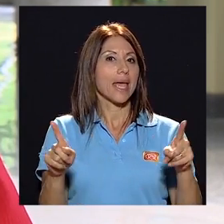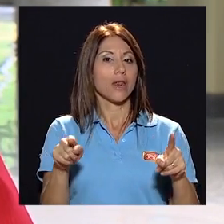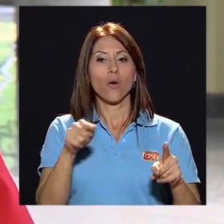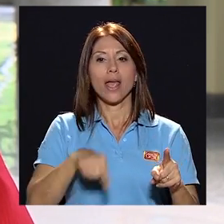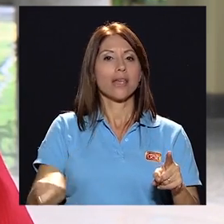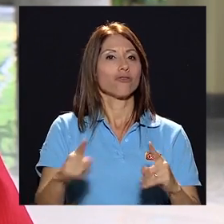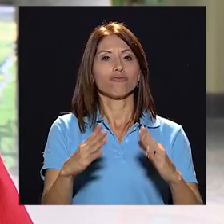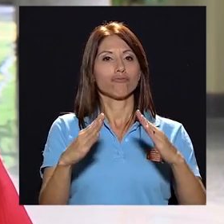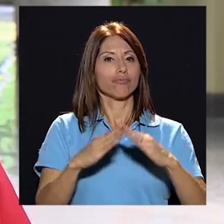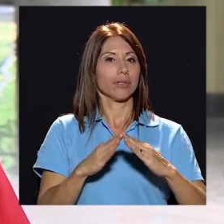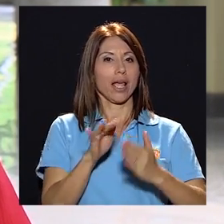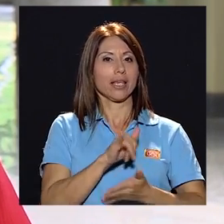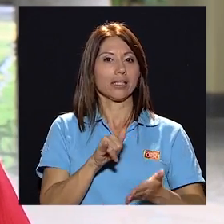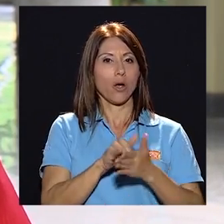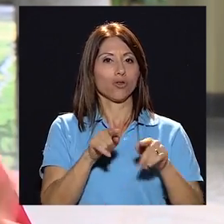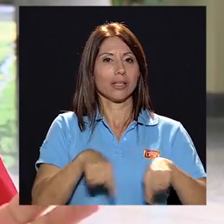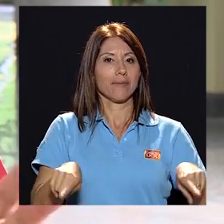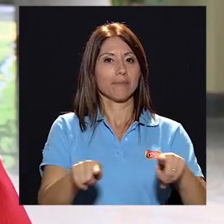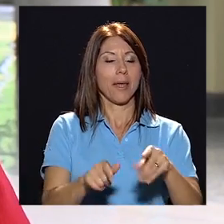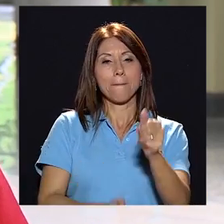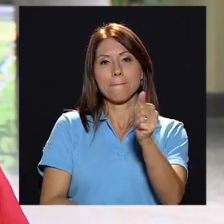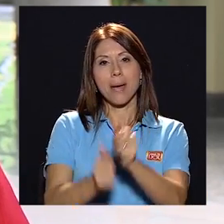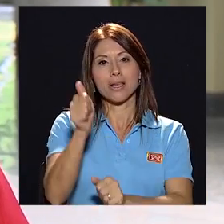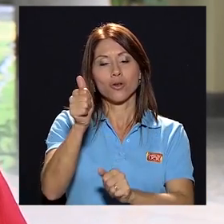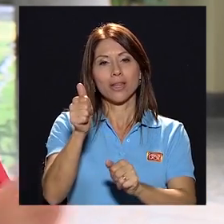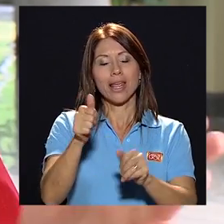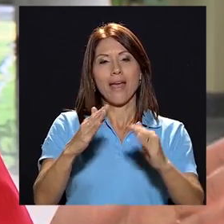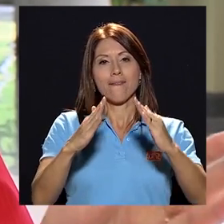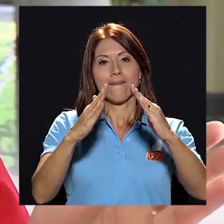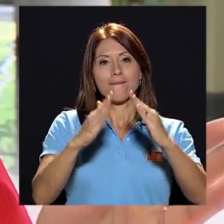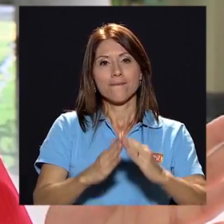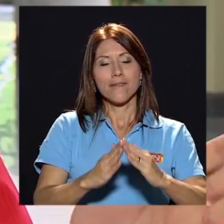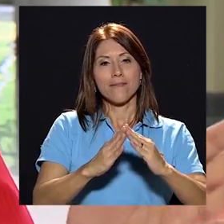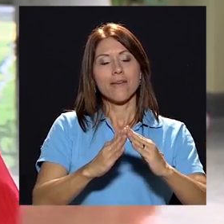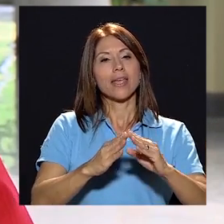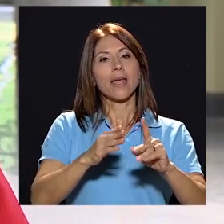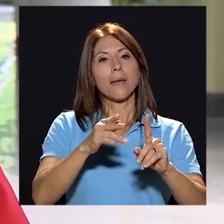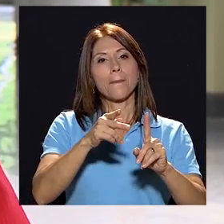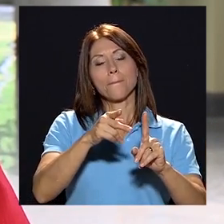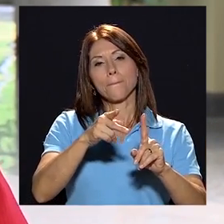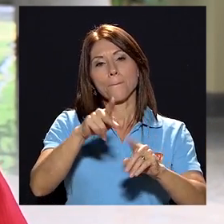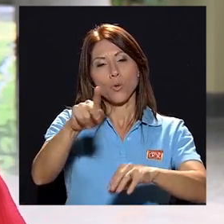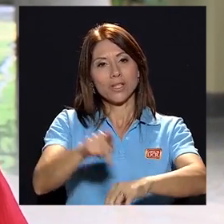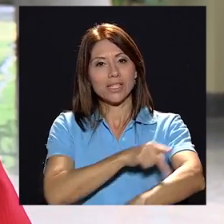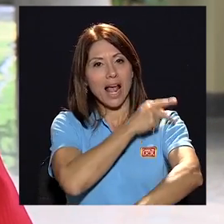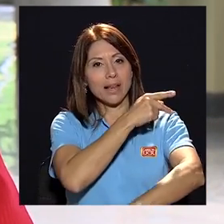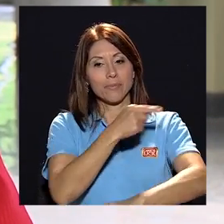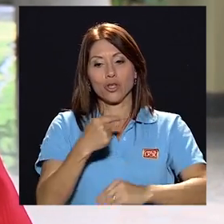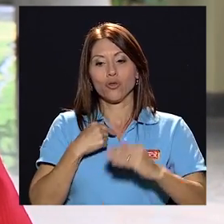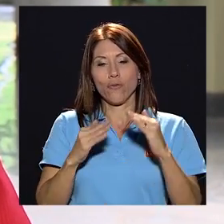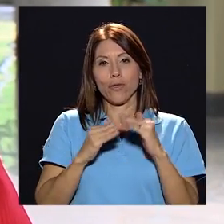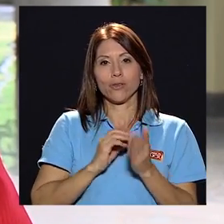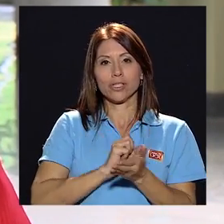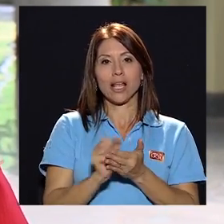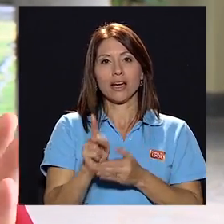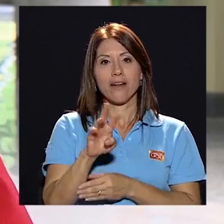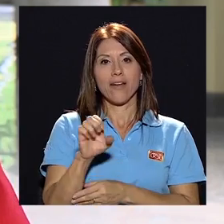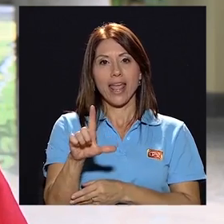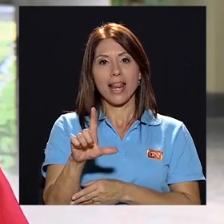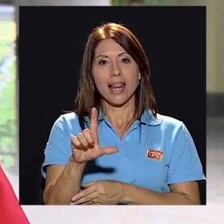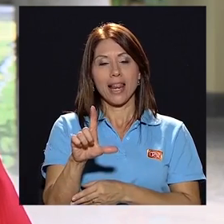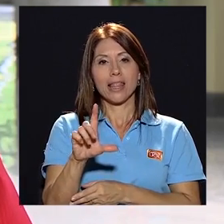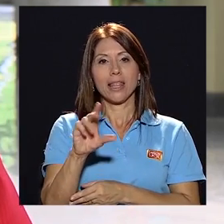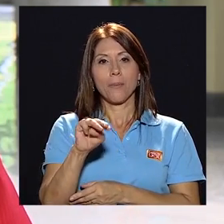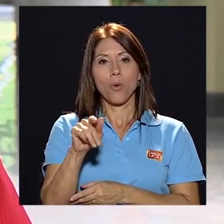pero no viven aquí en San José, viven, la mayoría viven en Puriscal, yo vivo aquí en San Rafael de Montes de Oca, vivo solo, soy